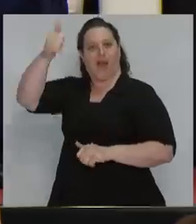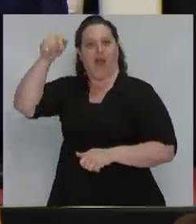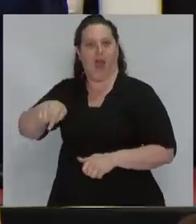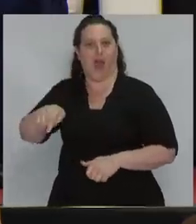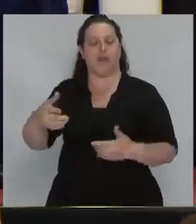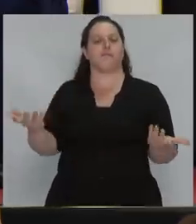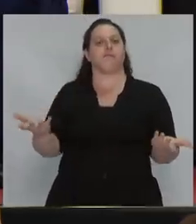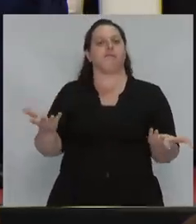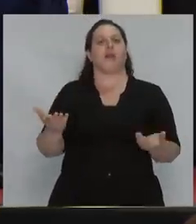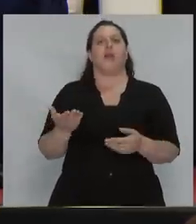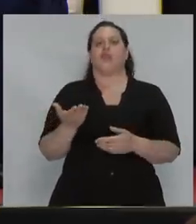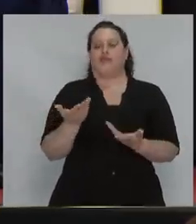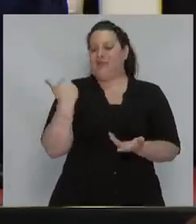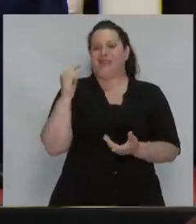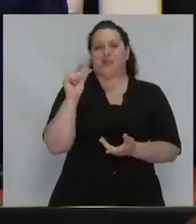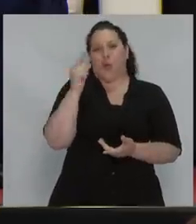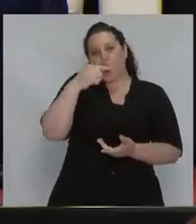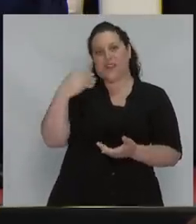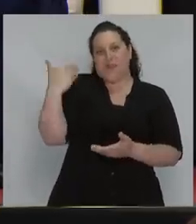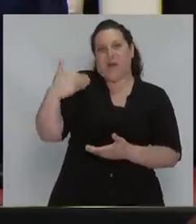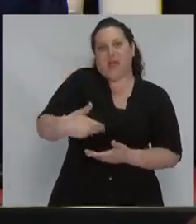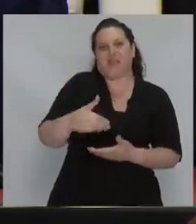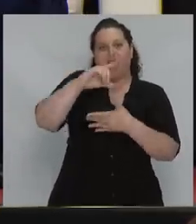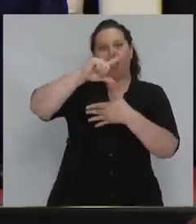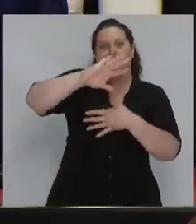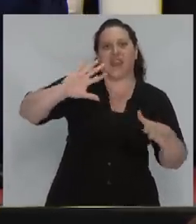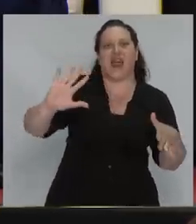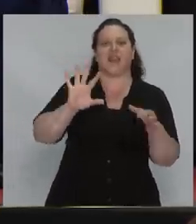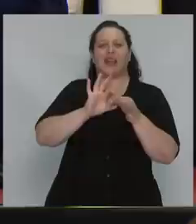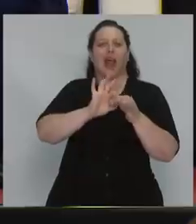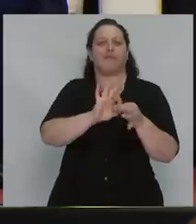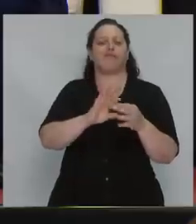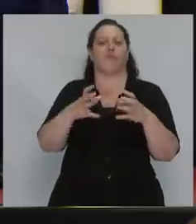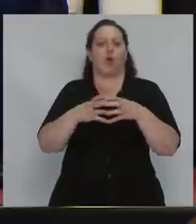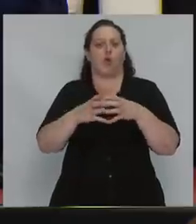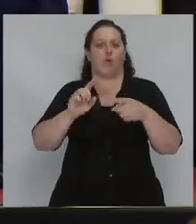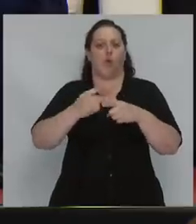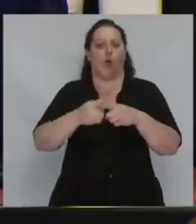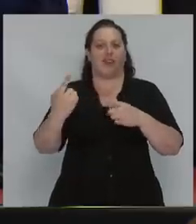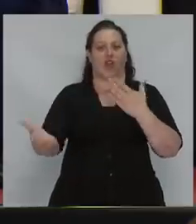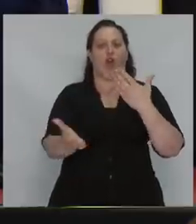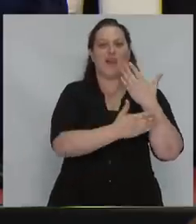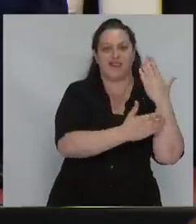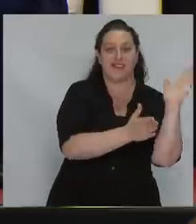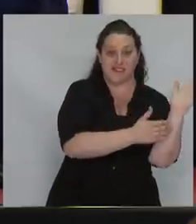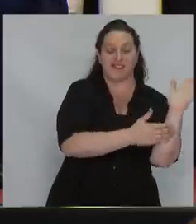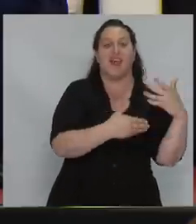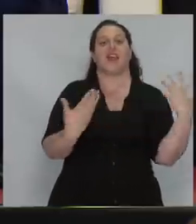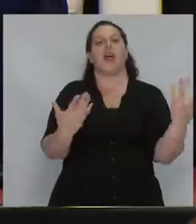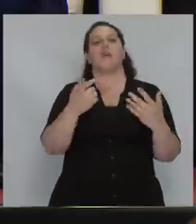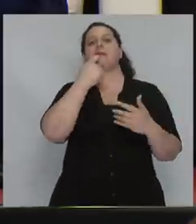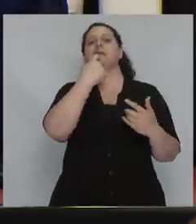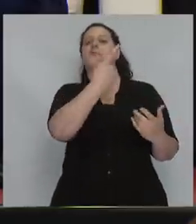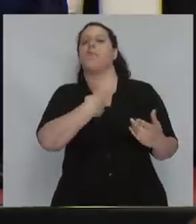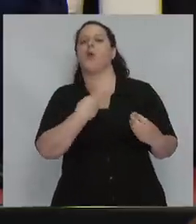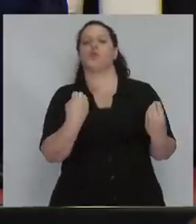historia reciente de América Latina y que tiene que ver con la izquierda. Si me preguntarais cuál ha sido nuestra gran esperanza y nuestra fuerza,